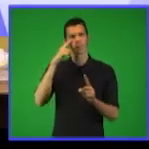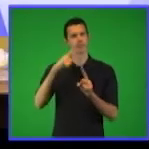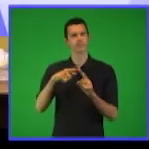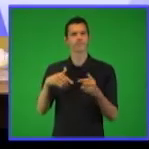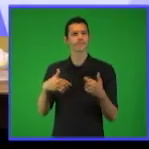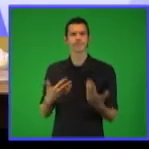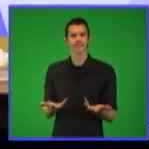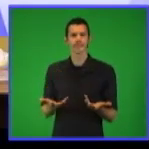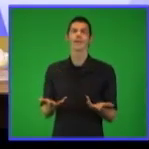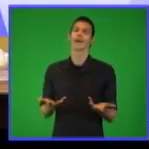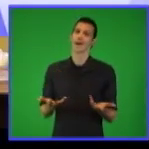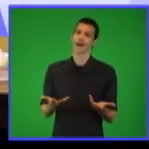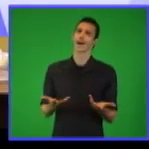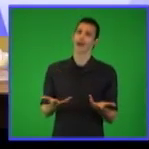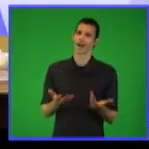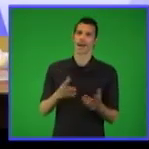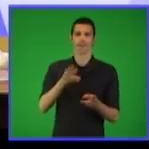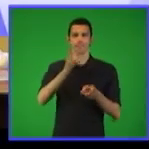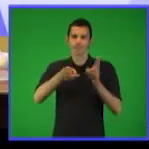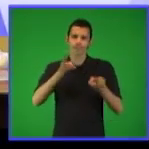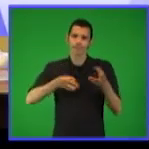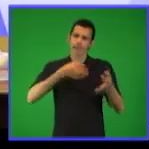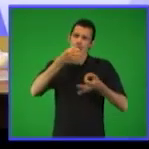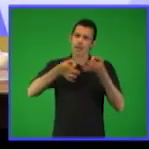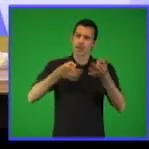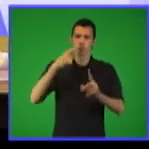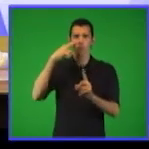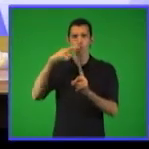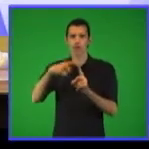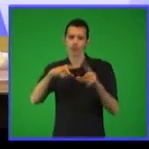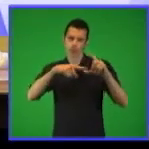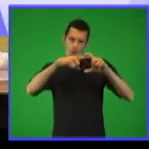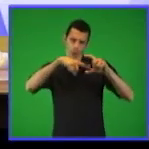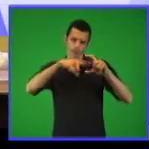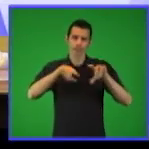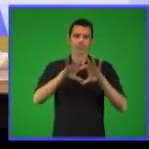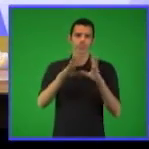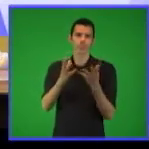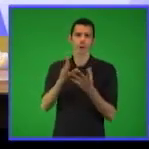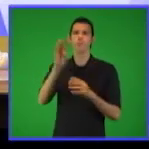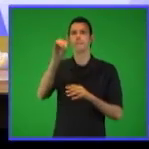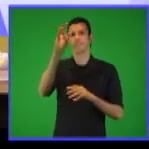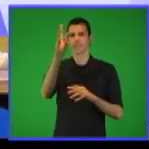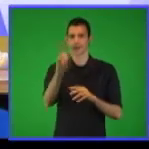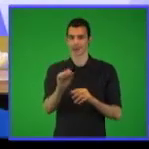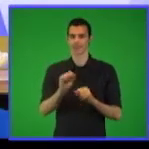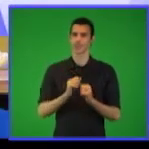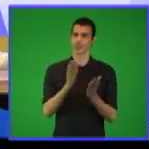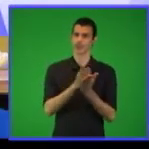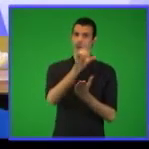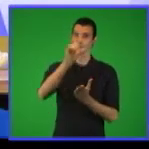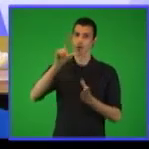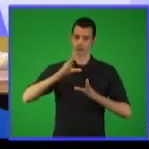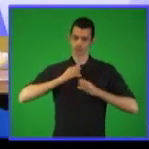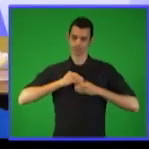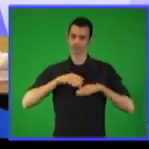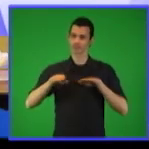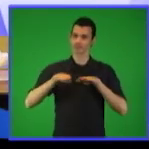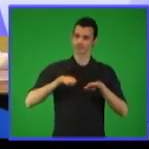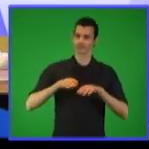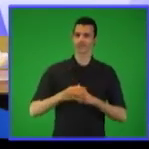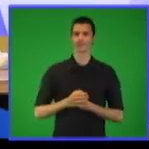dedicado a orientar los objetivos y contenidos de matemática para las escuelas pedagógicas.